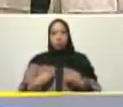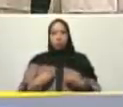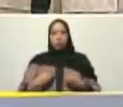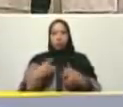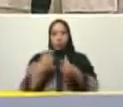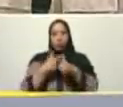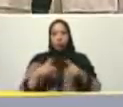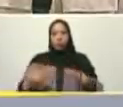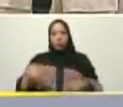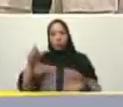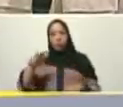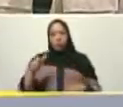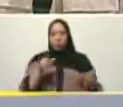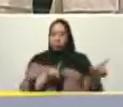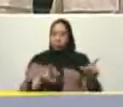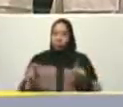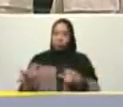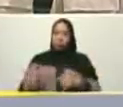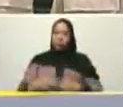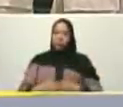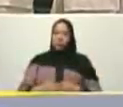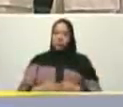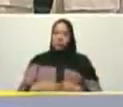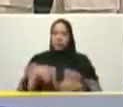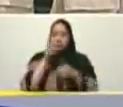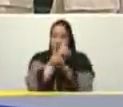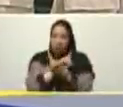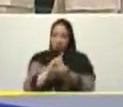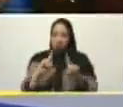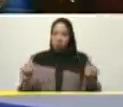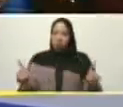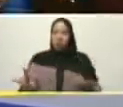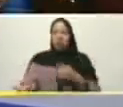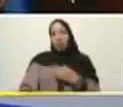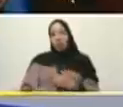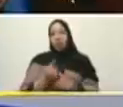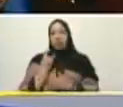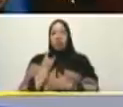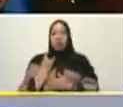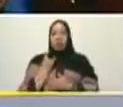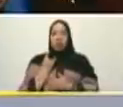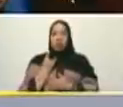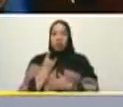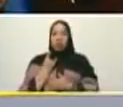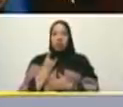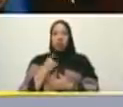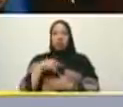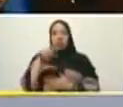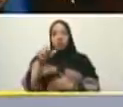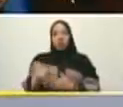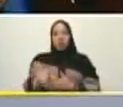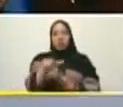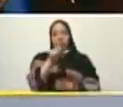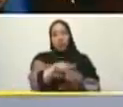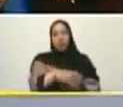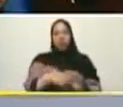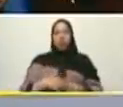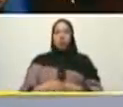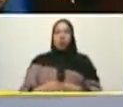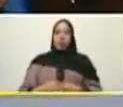es la diferencia nuestra de la democracia burguesa falsa elitesca que